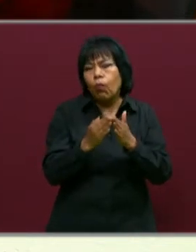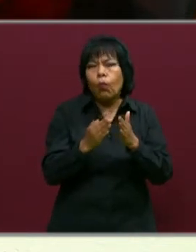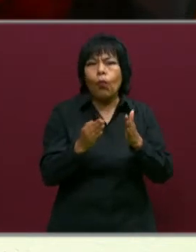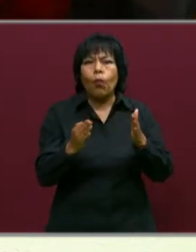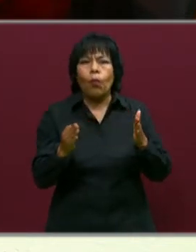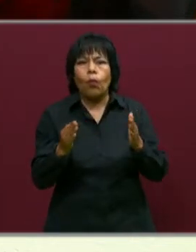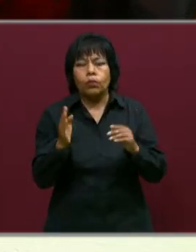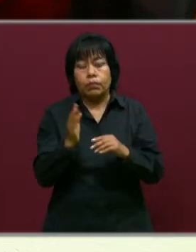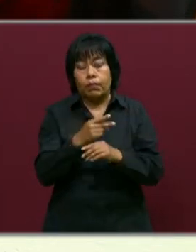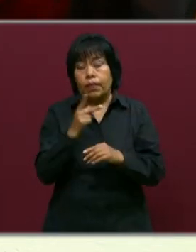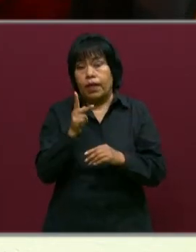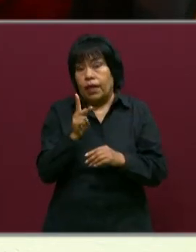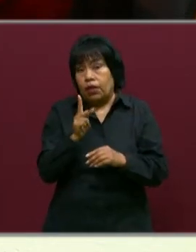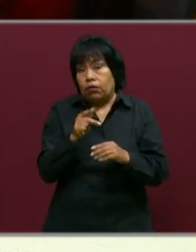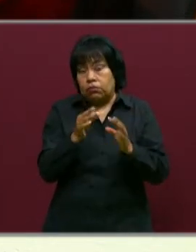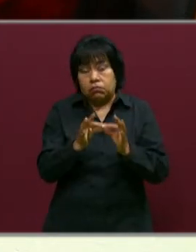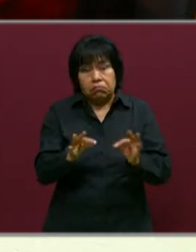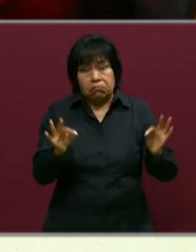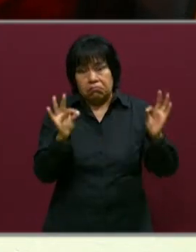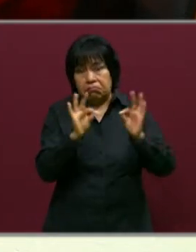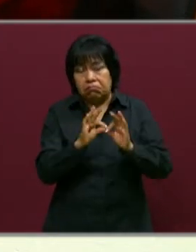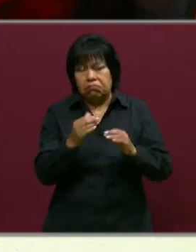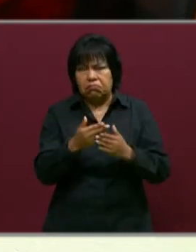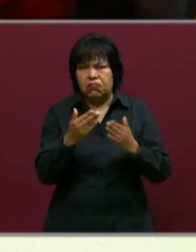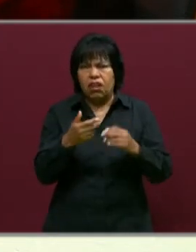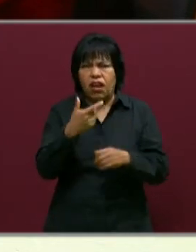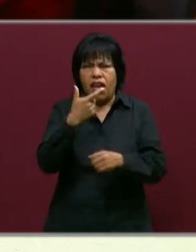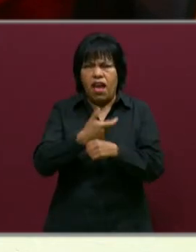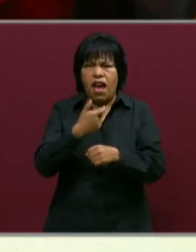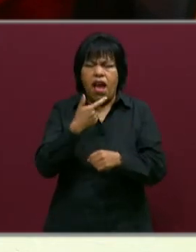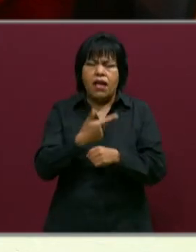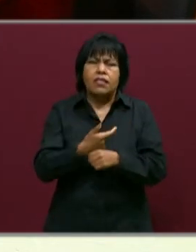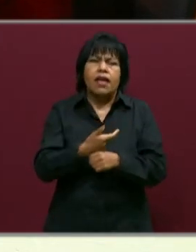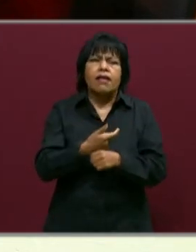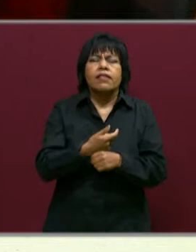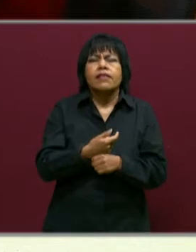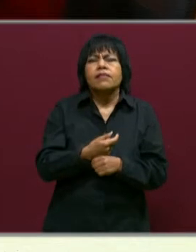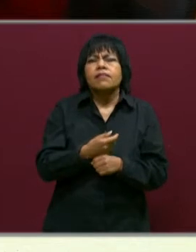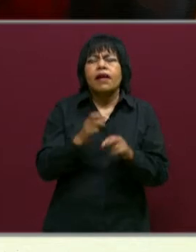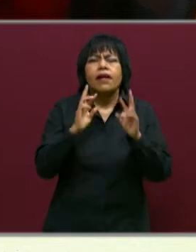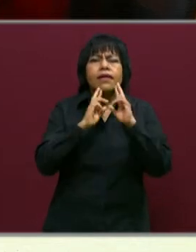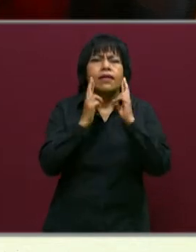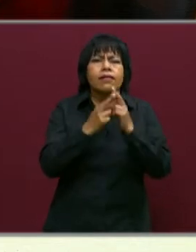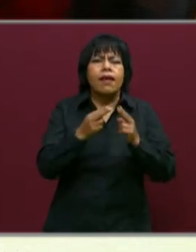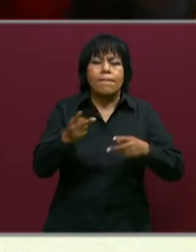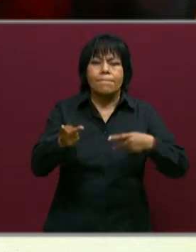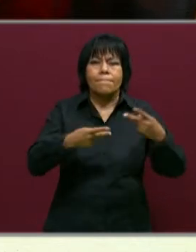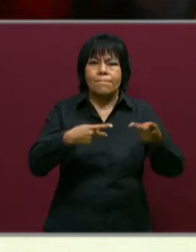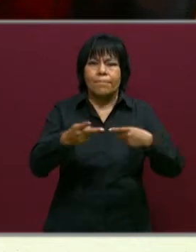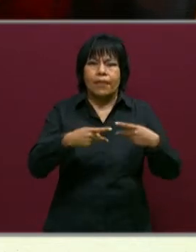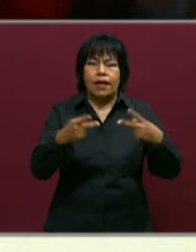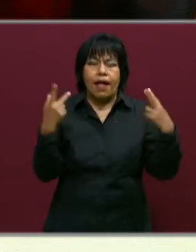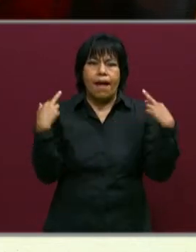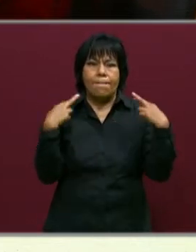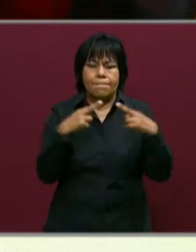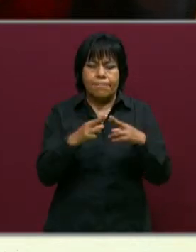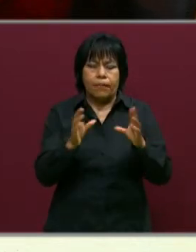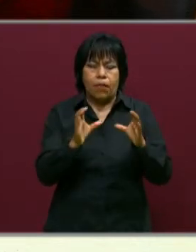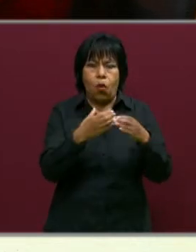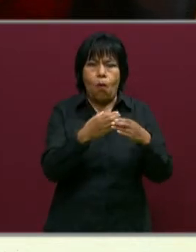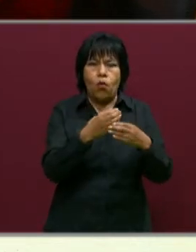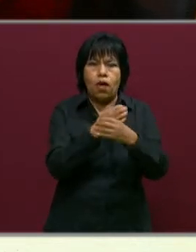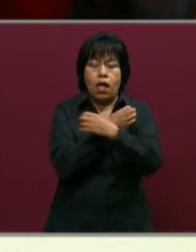pero es importante que en esta séptima sesión se ha iniciado ya con la preparación de los docentes, de toda la comunidad